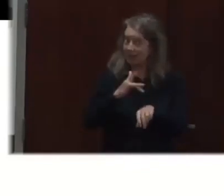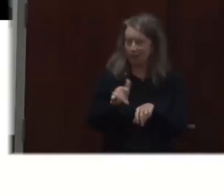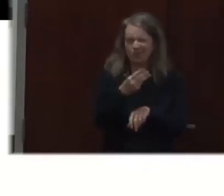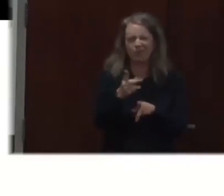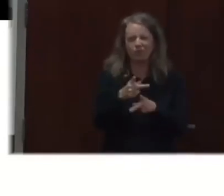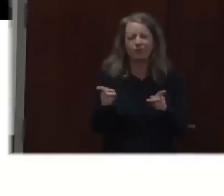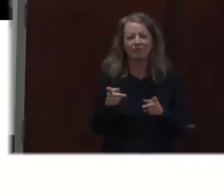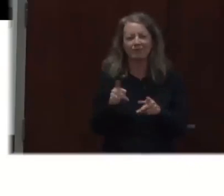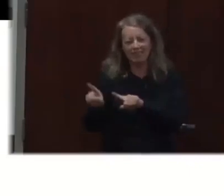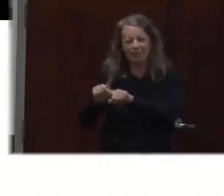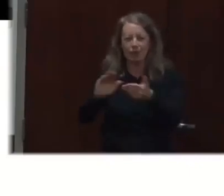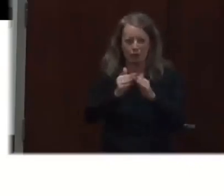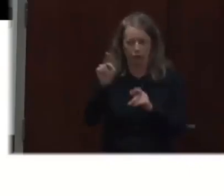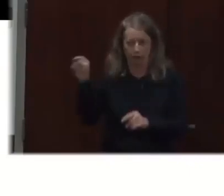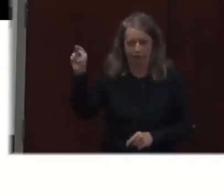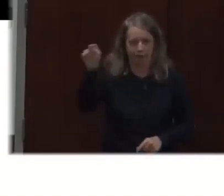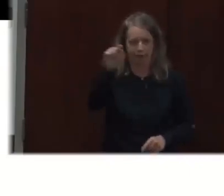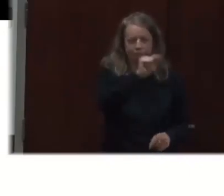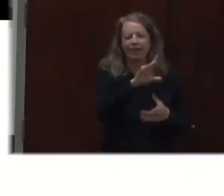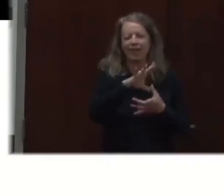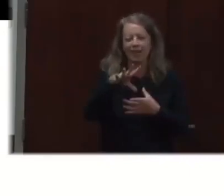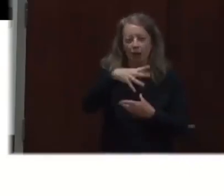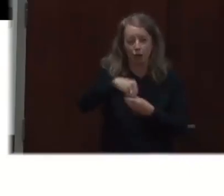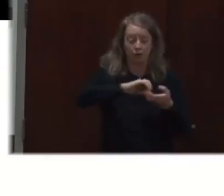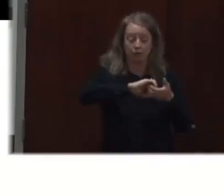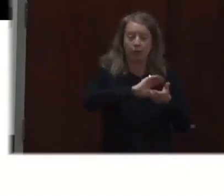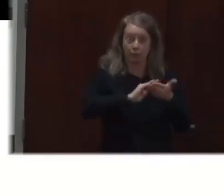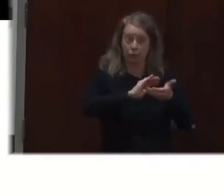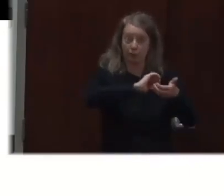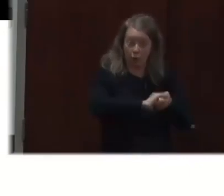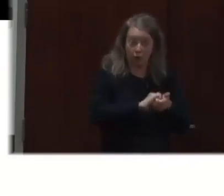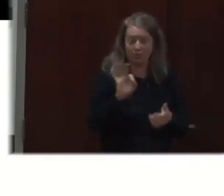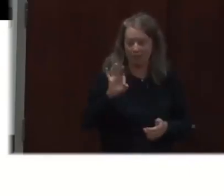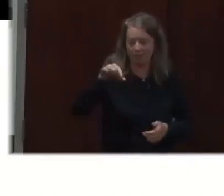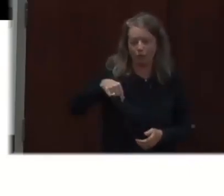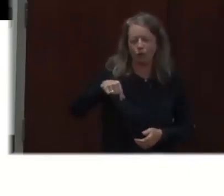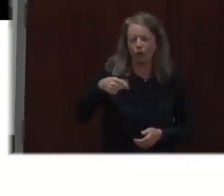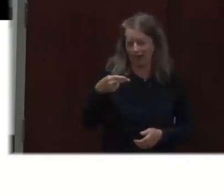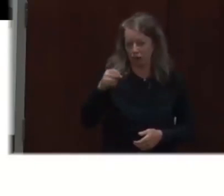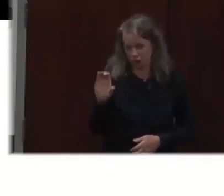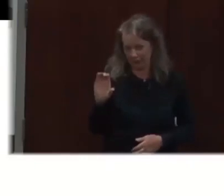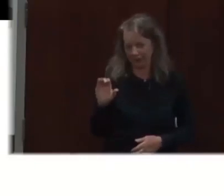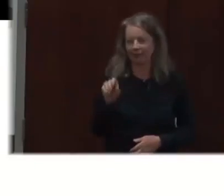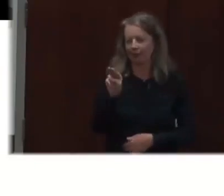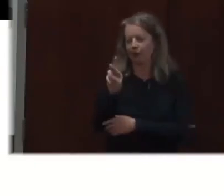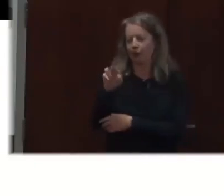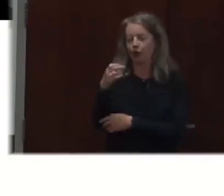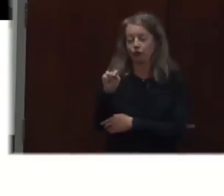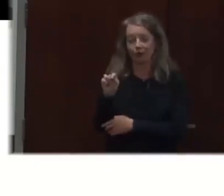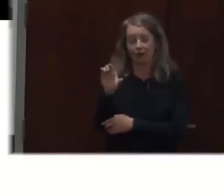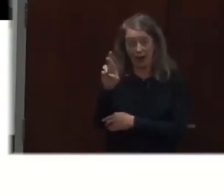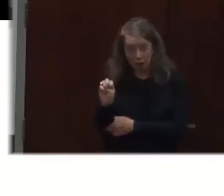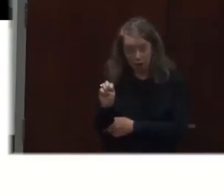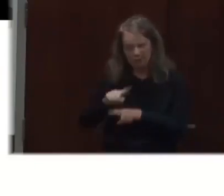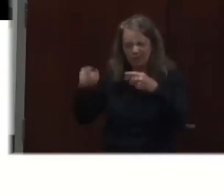diferentes lugares del condado. Y en este momento estamos tratando de programar